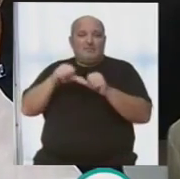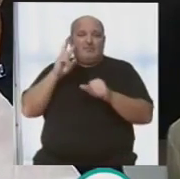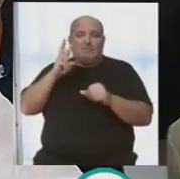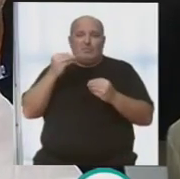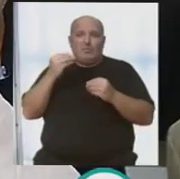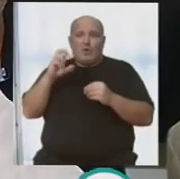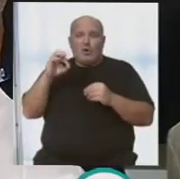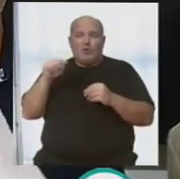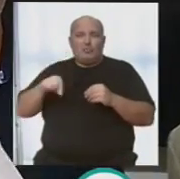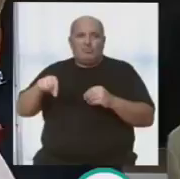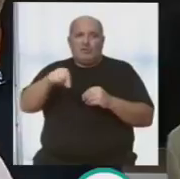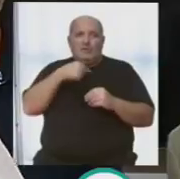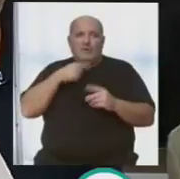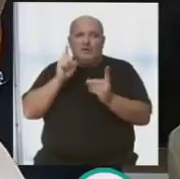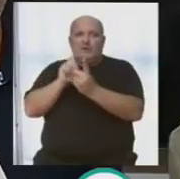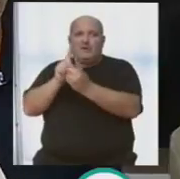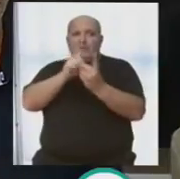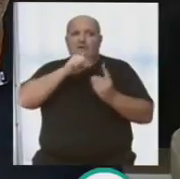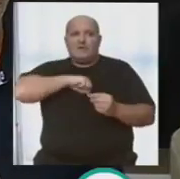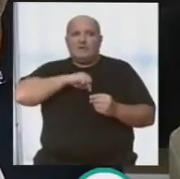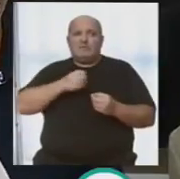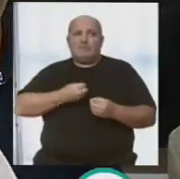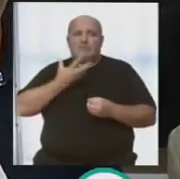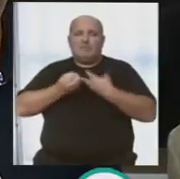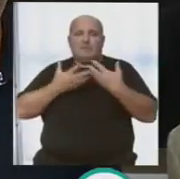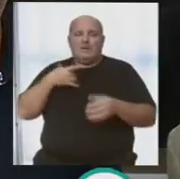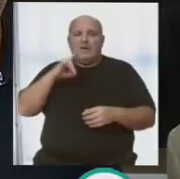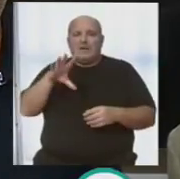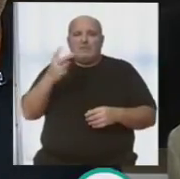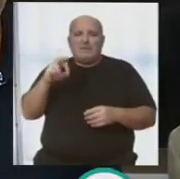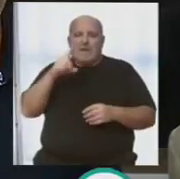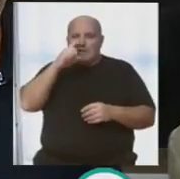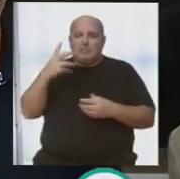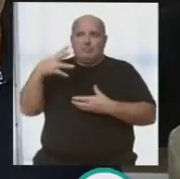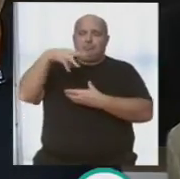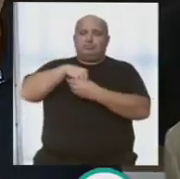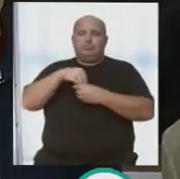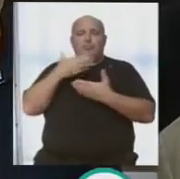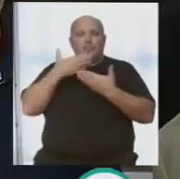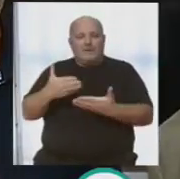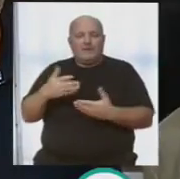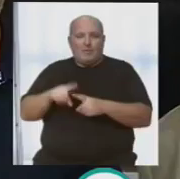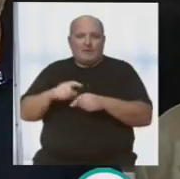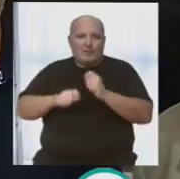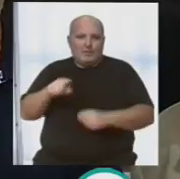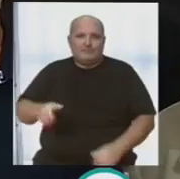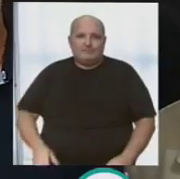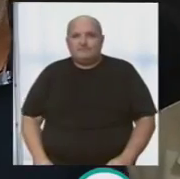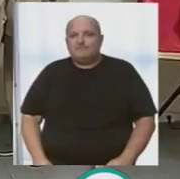visto tantos coristas y tal, pues la verdad se me han ido casi 15 o 20 años de encima. Muchas gracias a asociación.